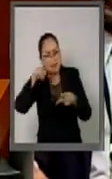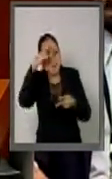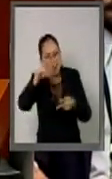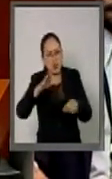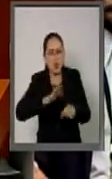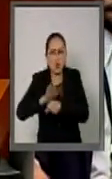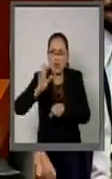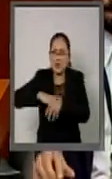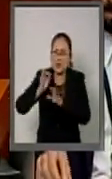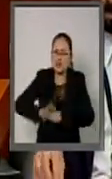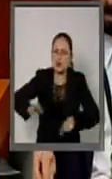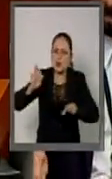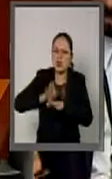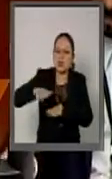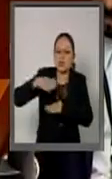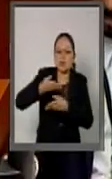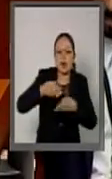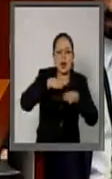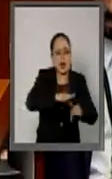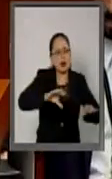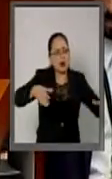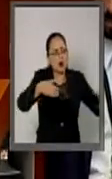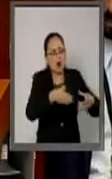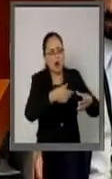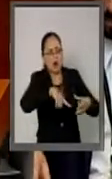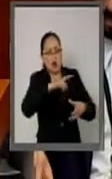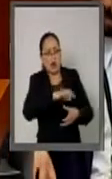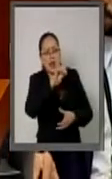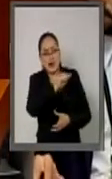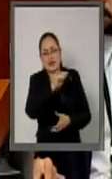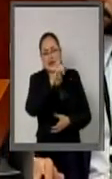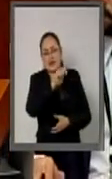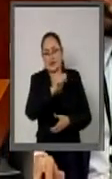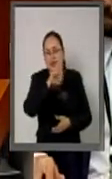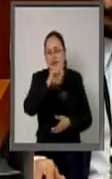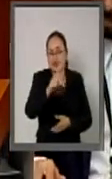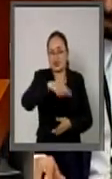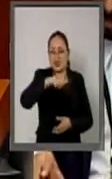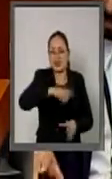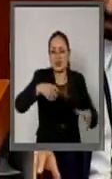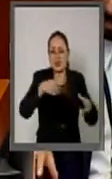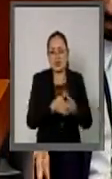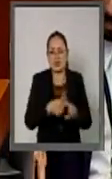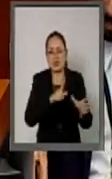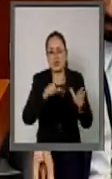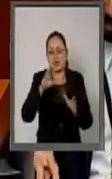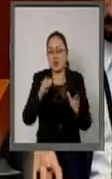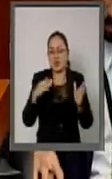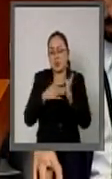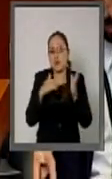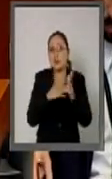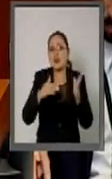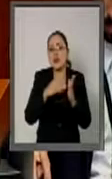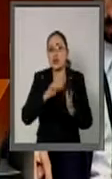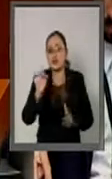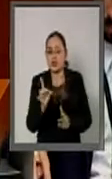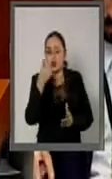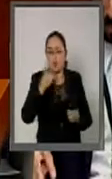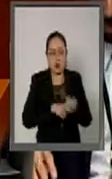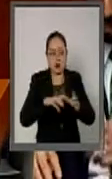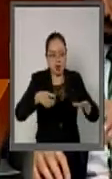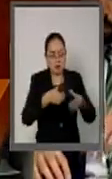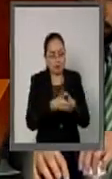es Mila, el mercado de la Alianza del Pacífico con un valor conjunto de 790 mil millones de dólares de